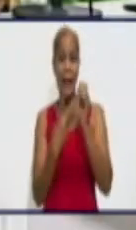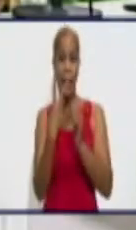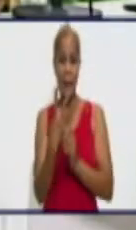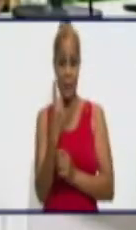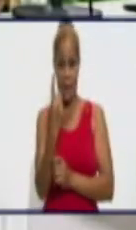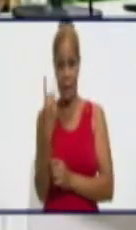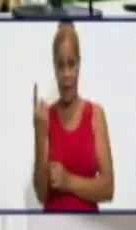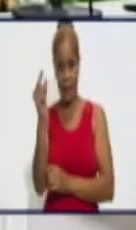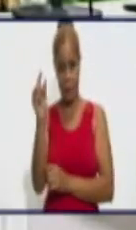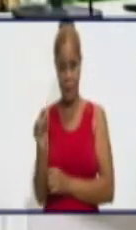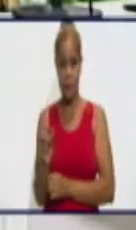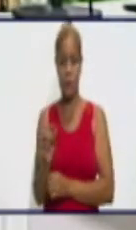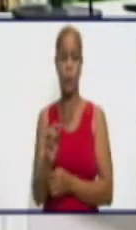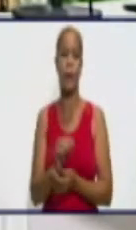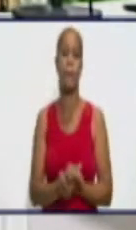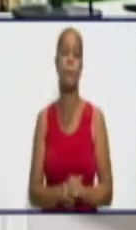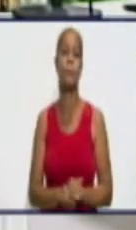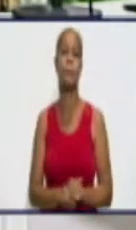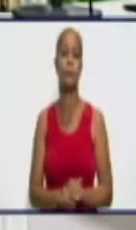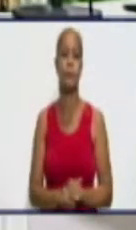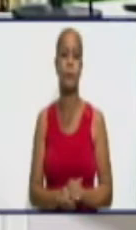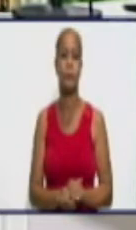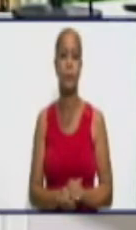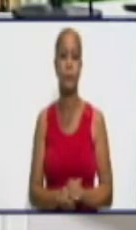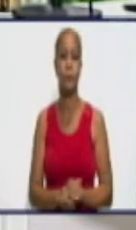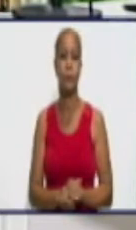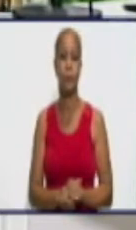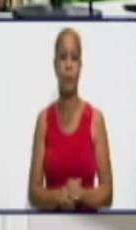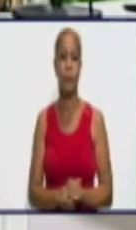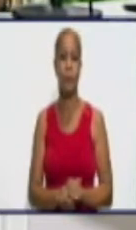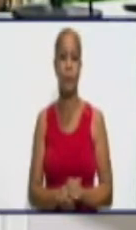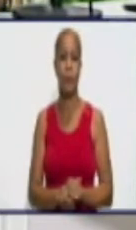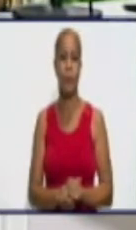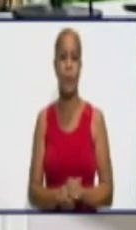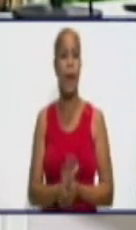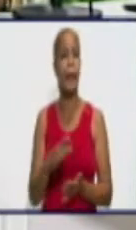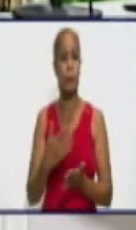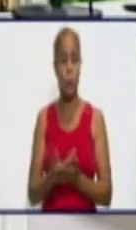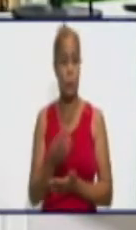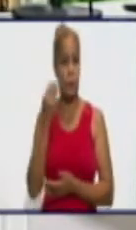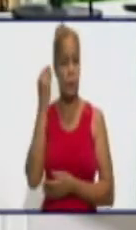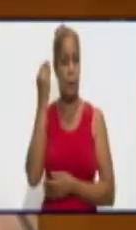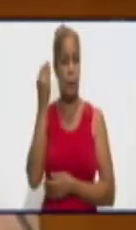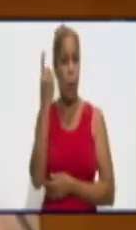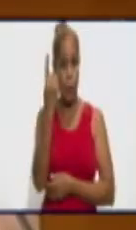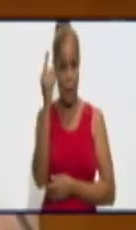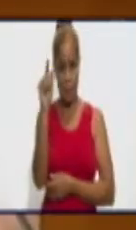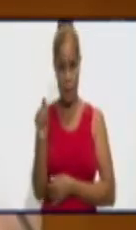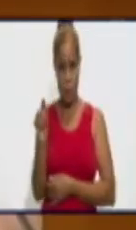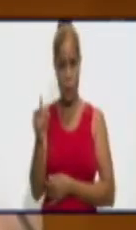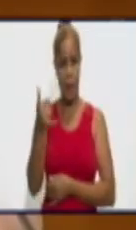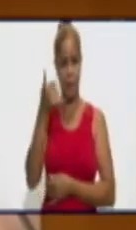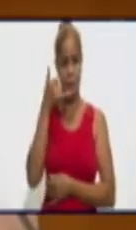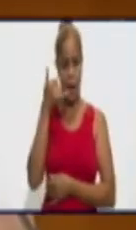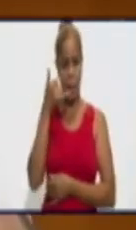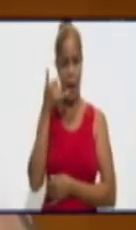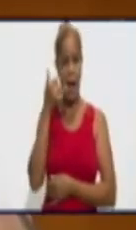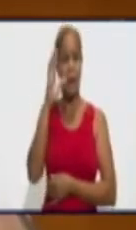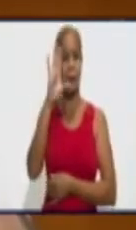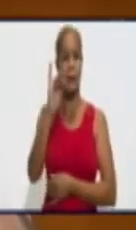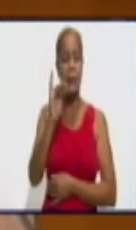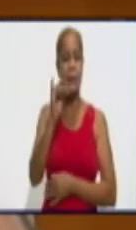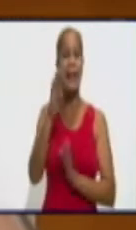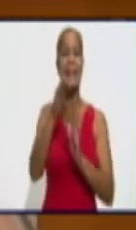un televidente que está preguntando por el protocolo a los contactos. No ha cambiado nada, ¿verdad? Nada, el protocolo sigue